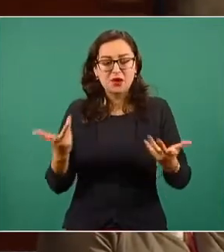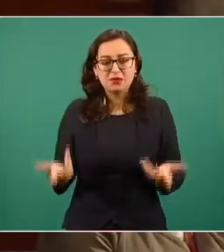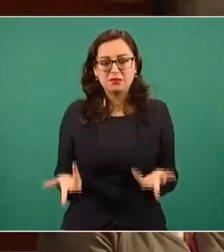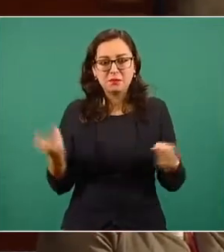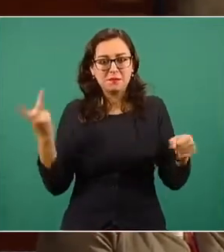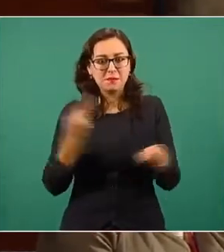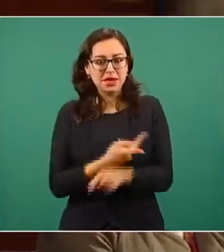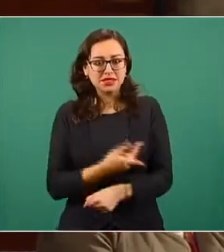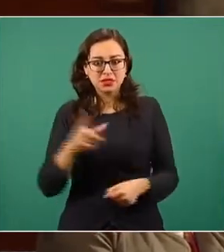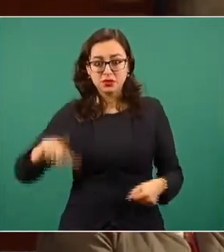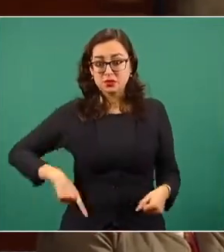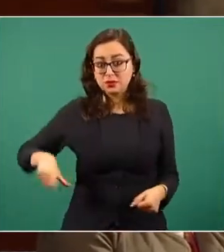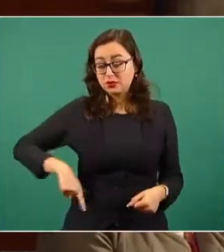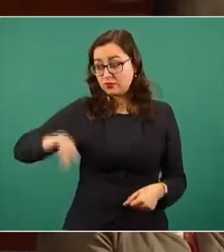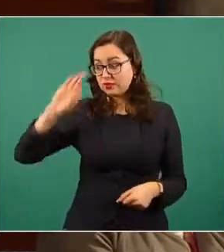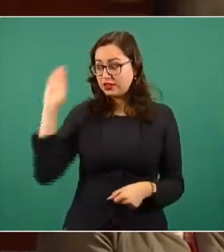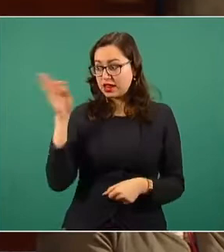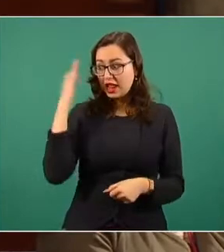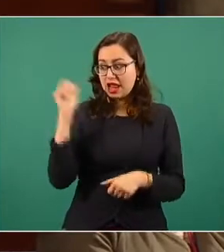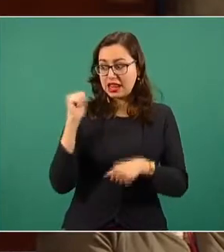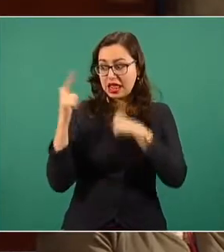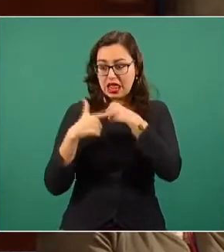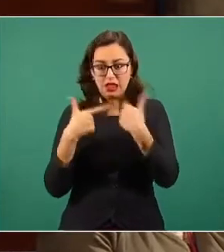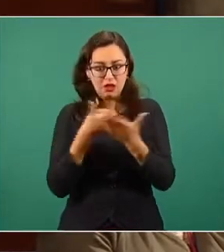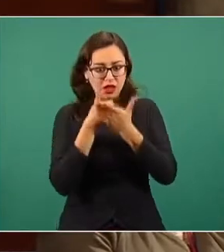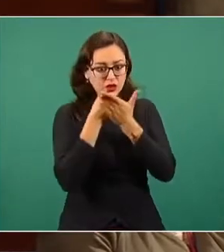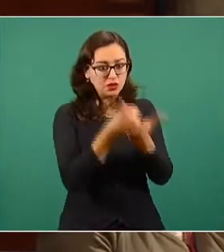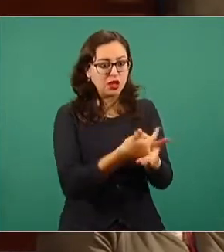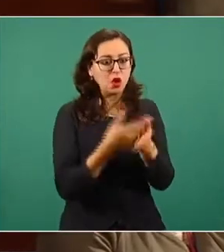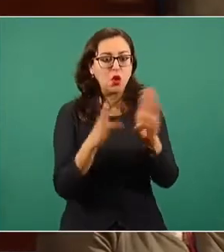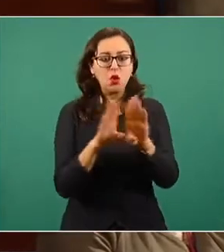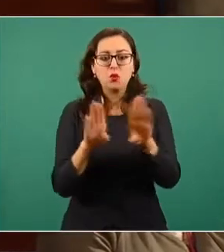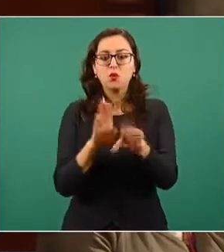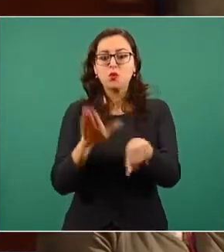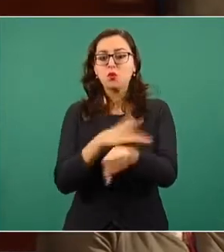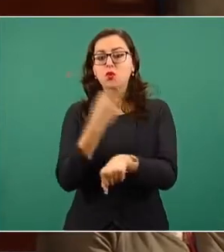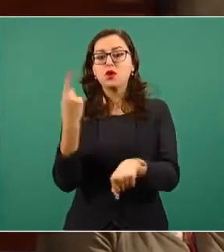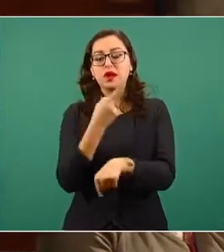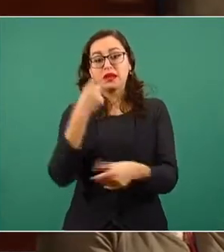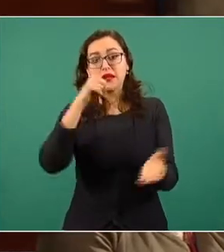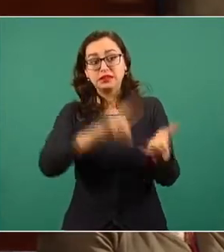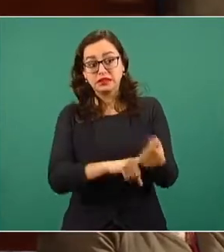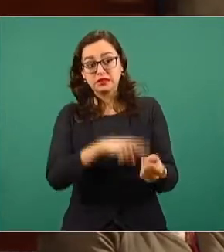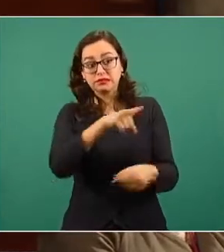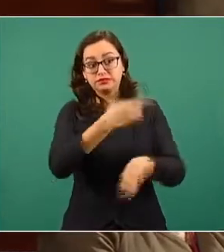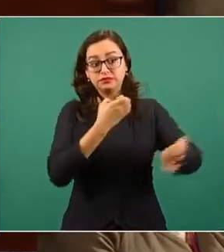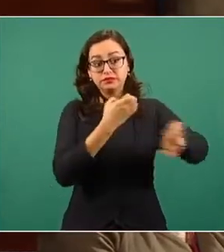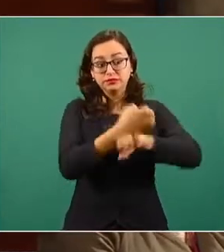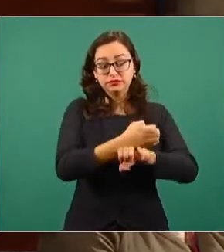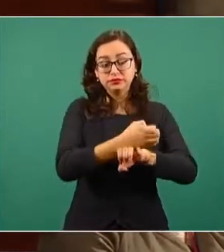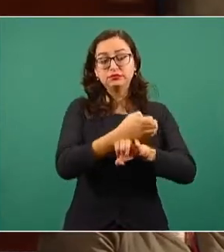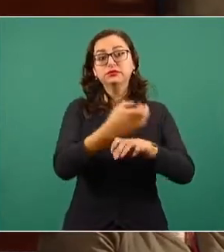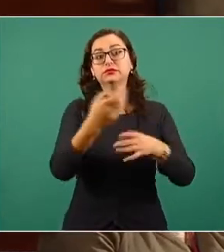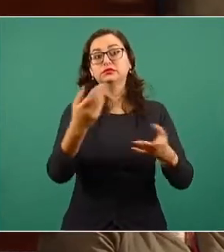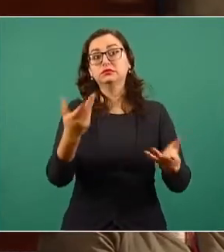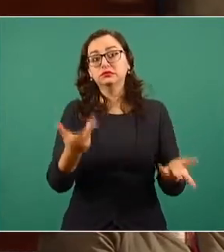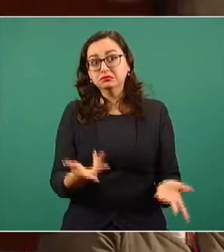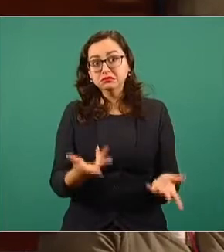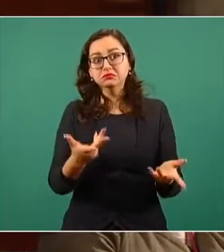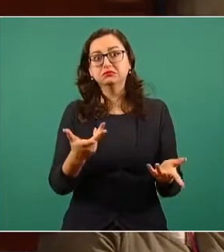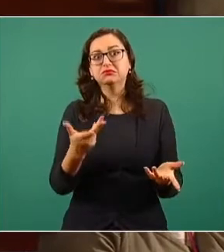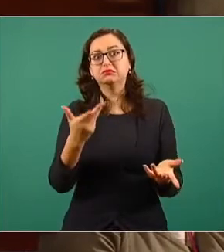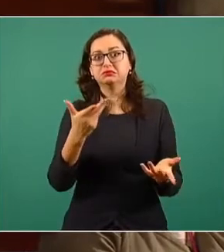se pueden tomar? Lamentablemente, a nivel municipal, a nivel estatal no se ha tomado ninguna, las fábricas siguen abiertas